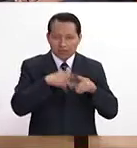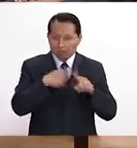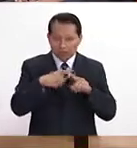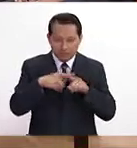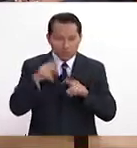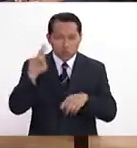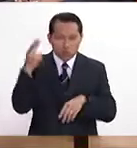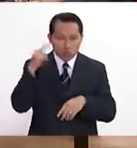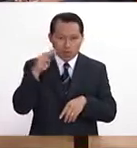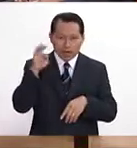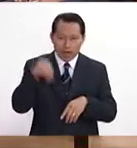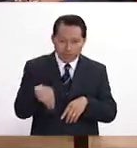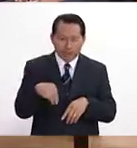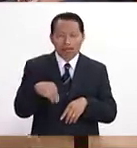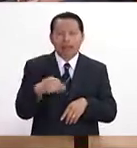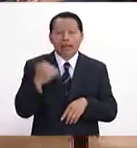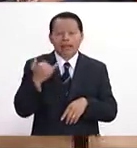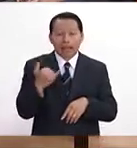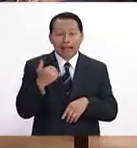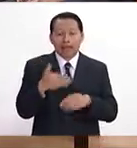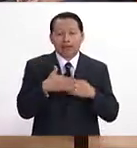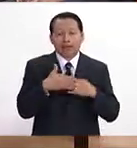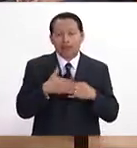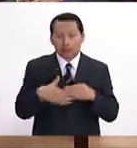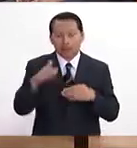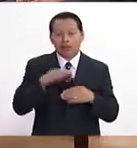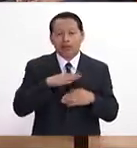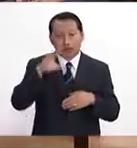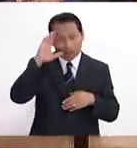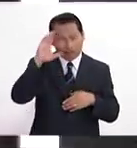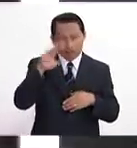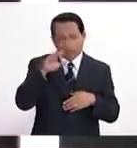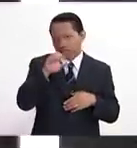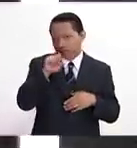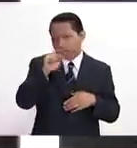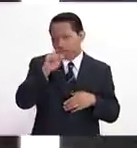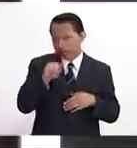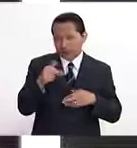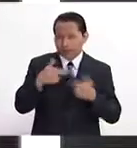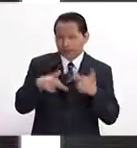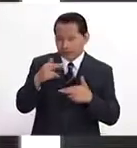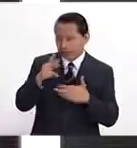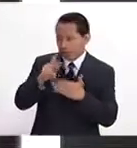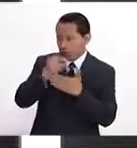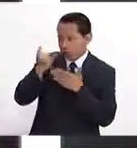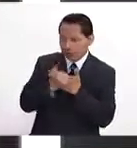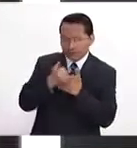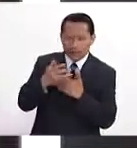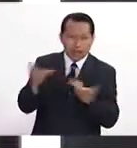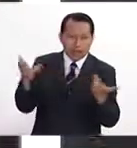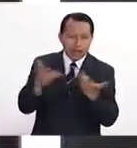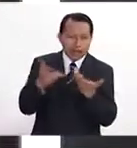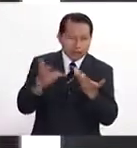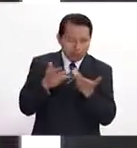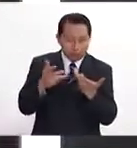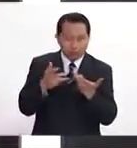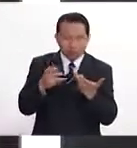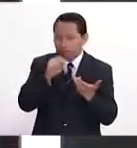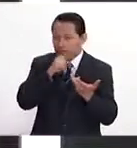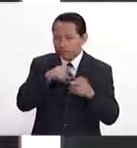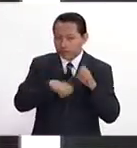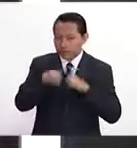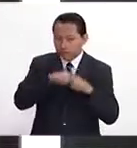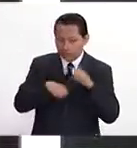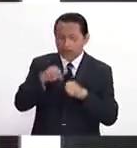la UNAM. Y a partir de ahí, usé la maestría, regresé, presenté el proyecto, creamos una empresa, metimos una